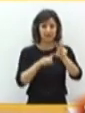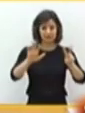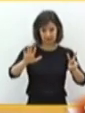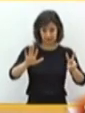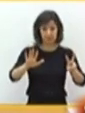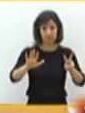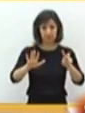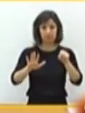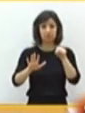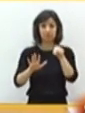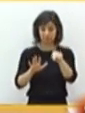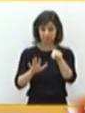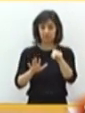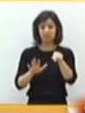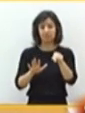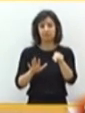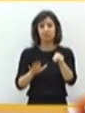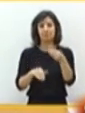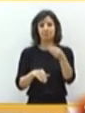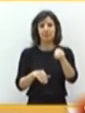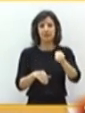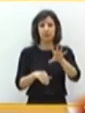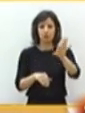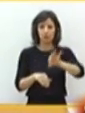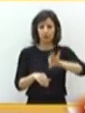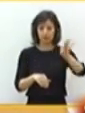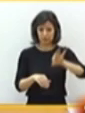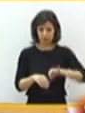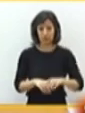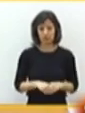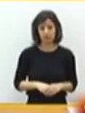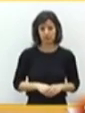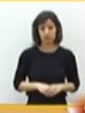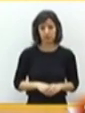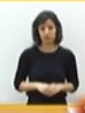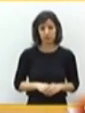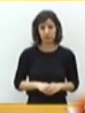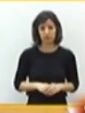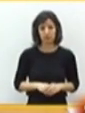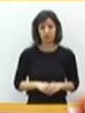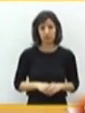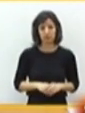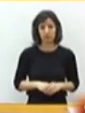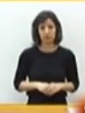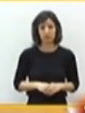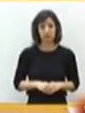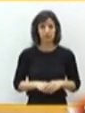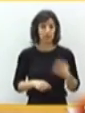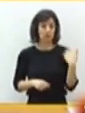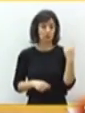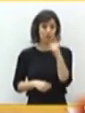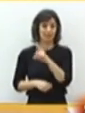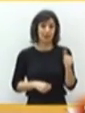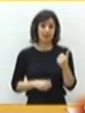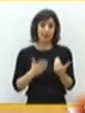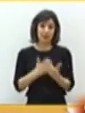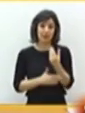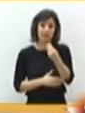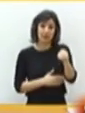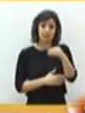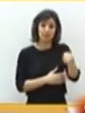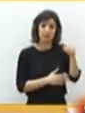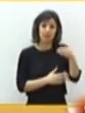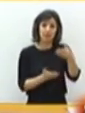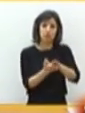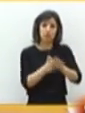.555, 757 más que en la jornada de ayer martes. Respecto a la cifra de pacientes ingresados en las